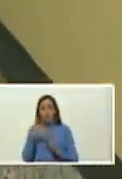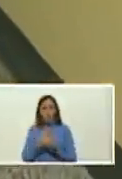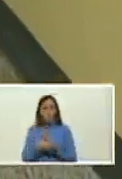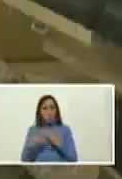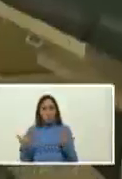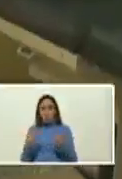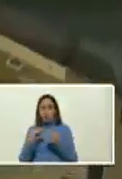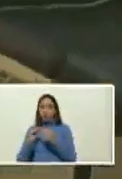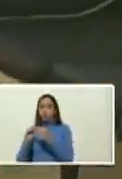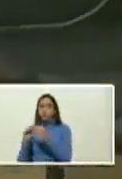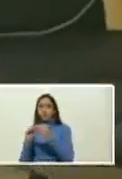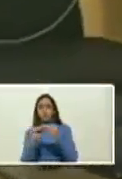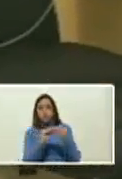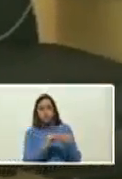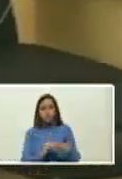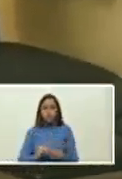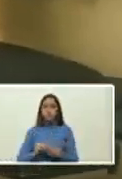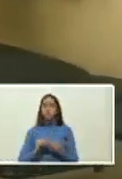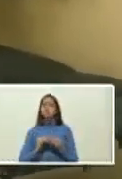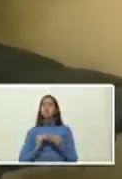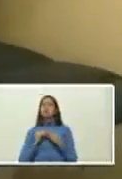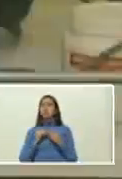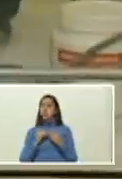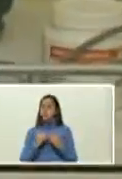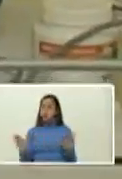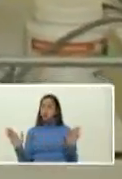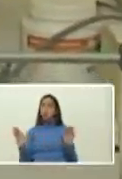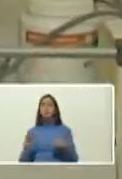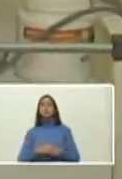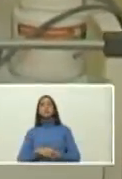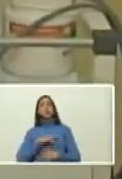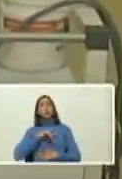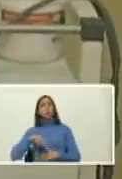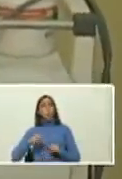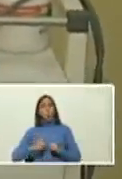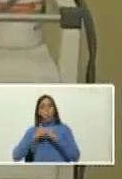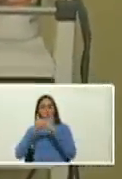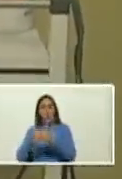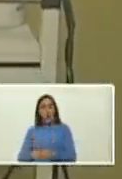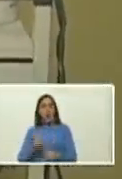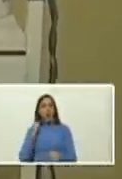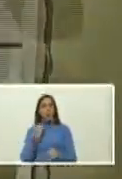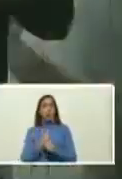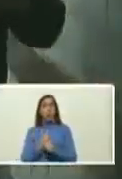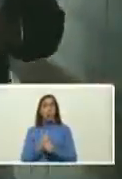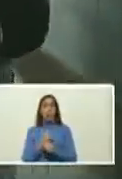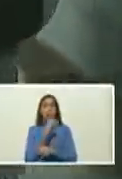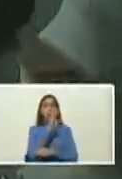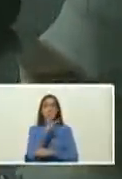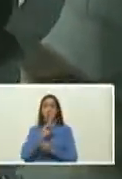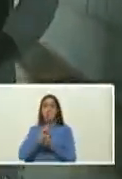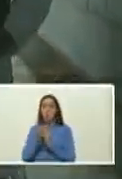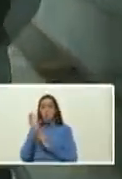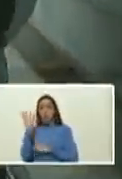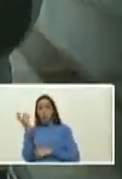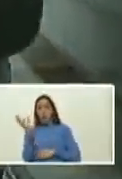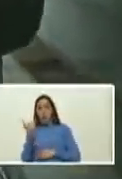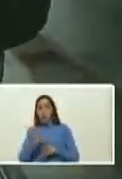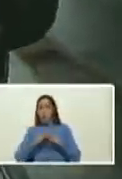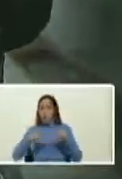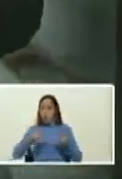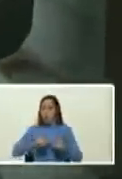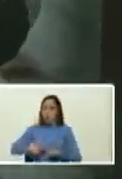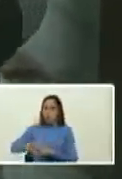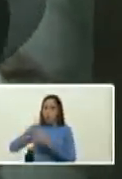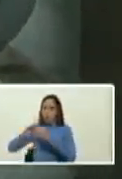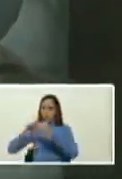reparara de puertas abiertas y bueno empezamos nosotros a trabajar para la iluminación y para todo lo que es los espacios